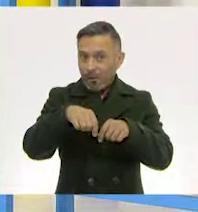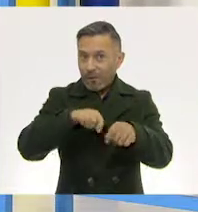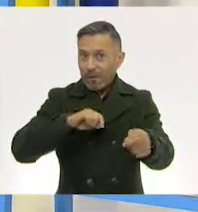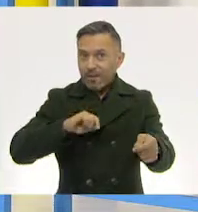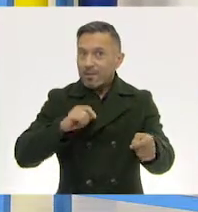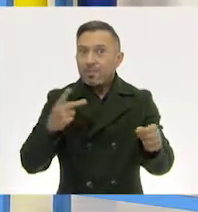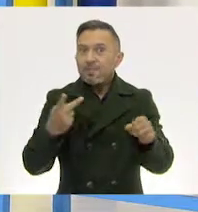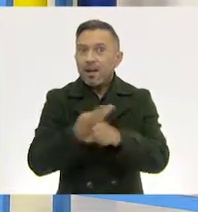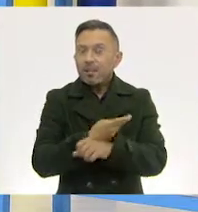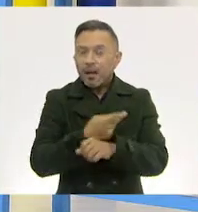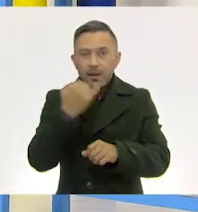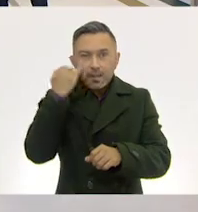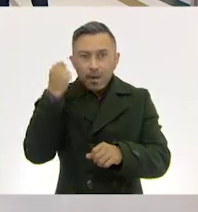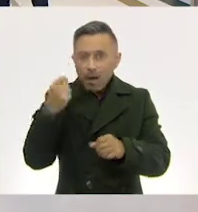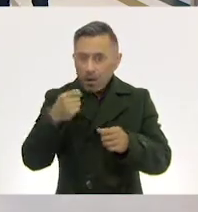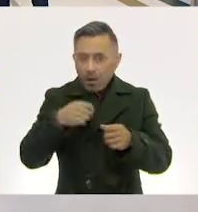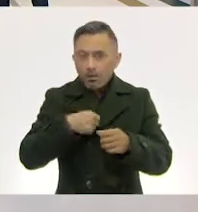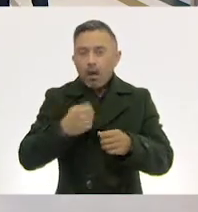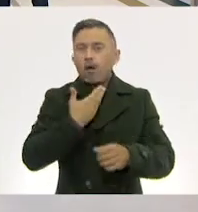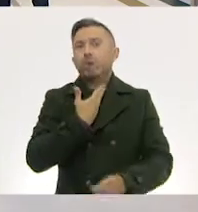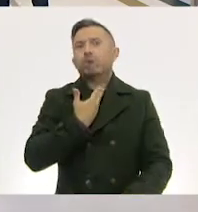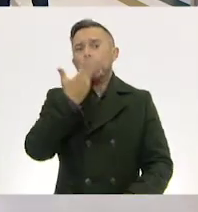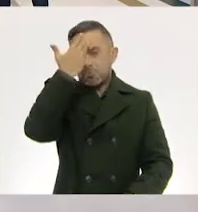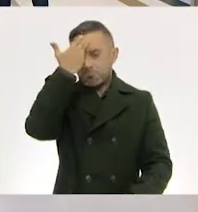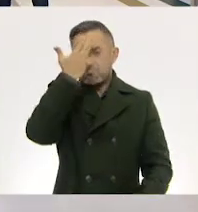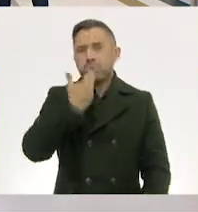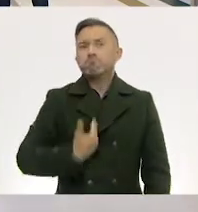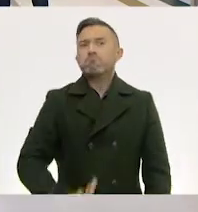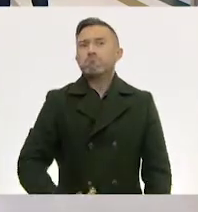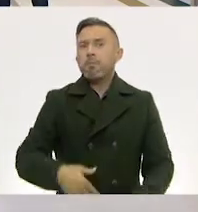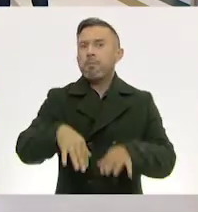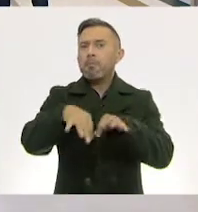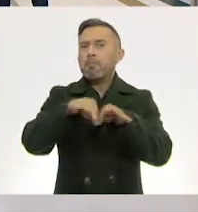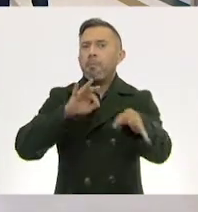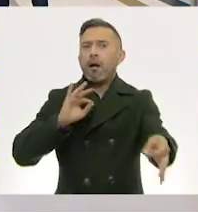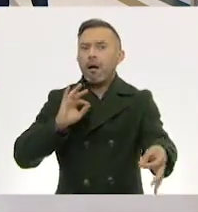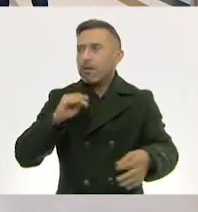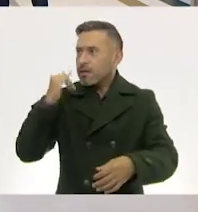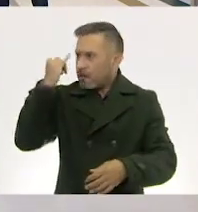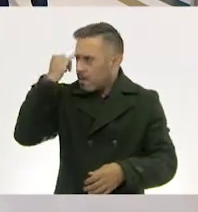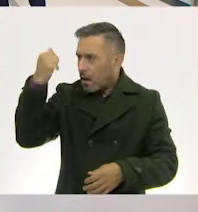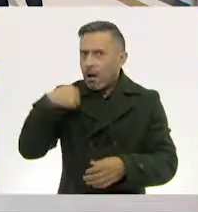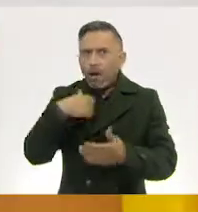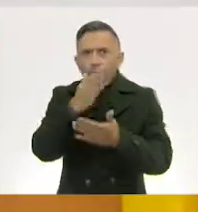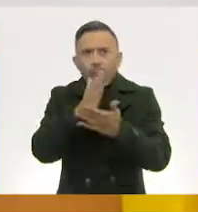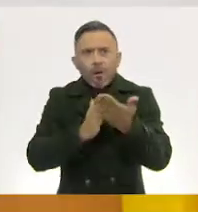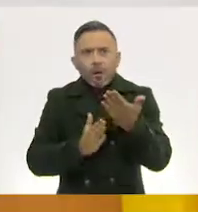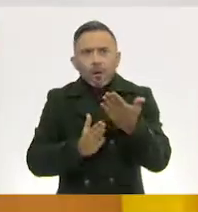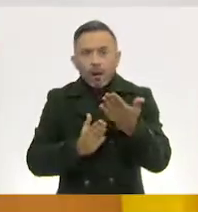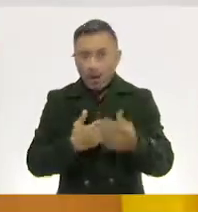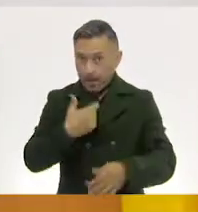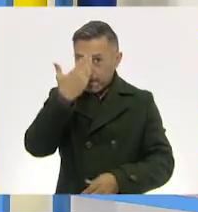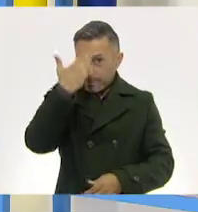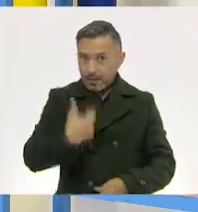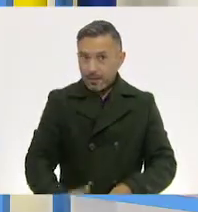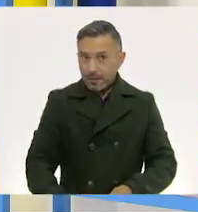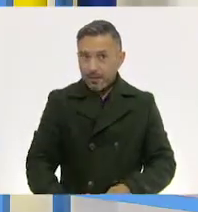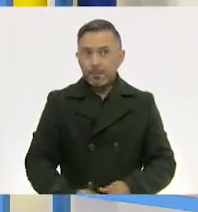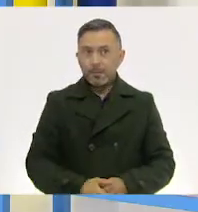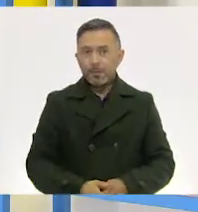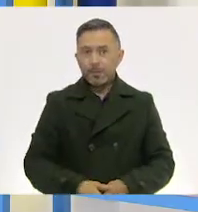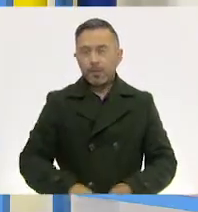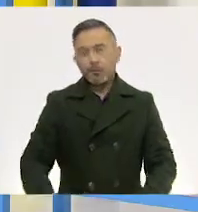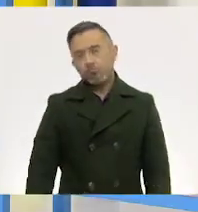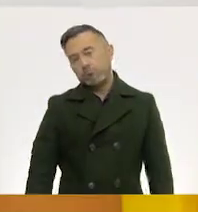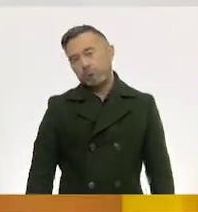Si yo fuera una hoja de papel y me cortaran... ¿Y cómo sería si te cortan? A ver, por la mitad. Yo